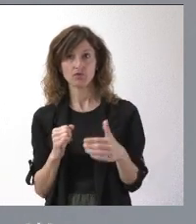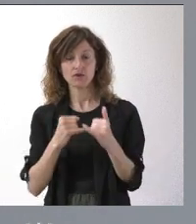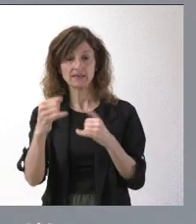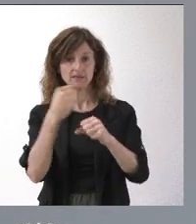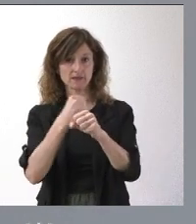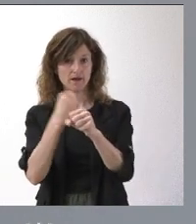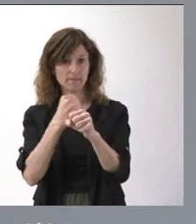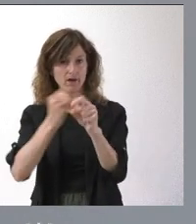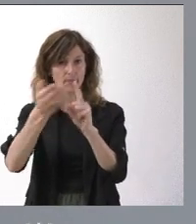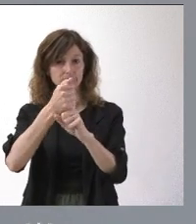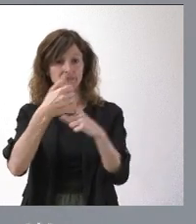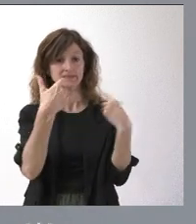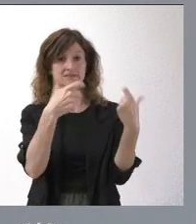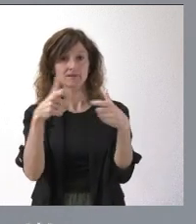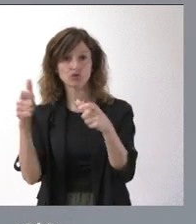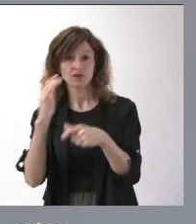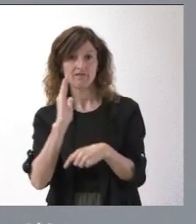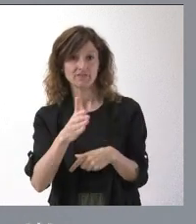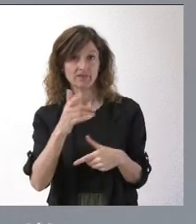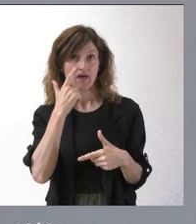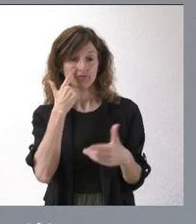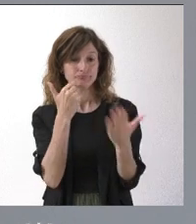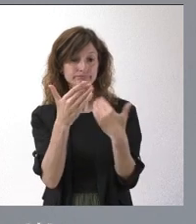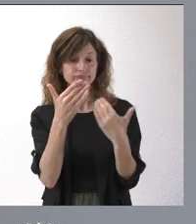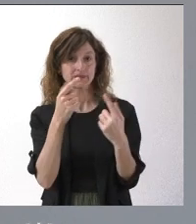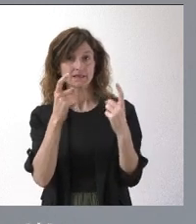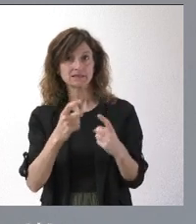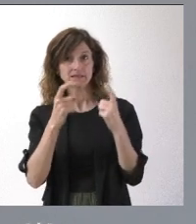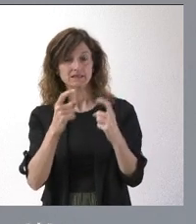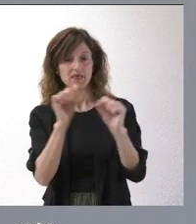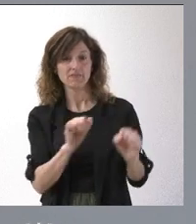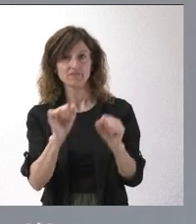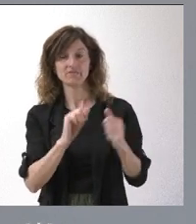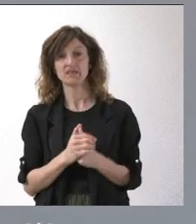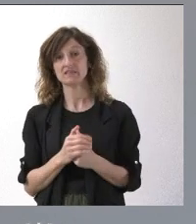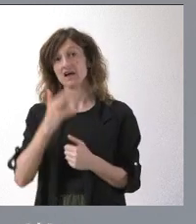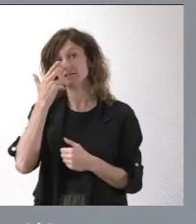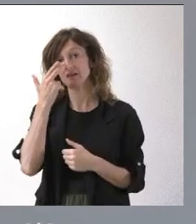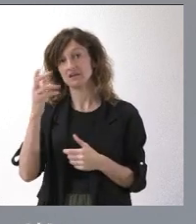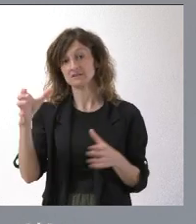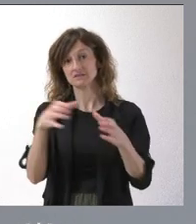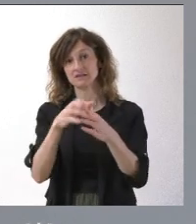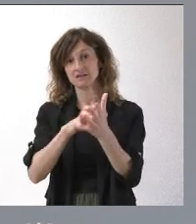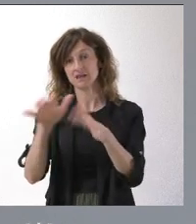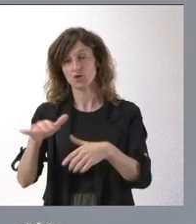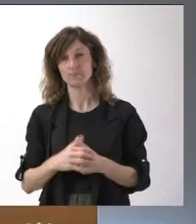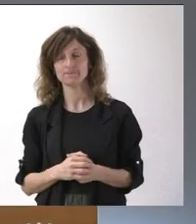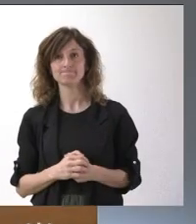de trabajo con los sectores afectados para que esto sirva para defender los intereses de nuestra comunidad autónoma.